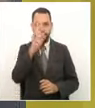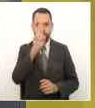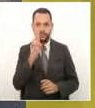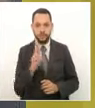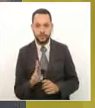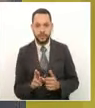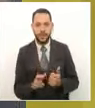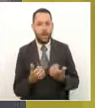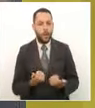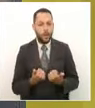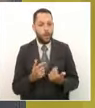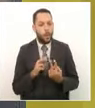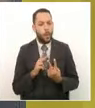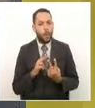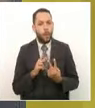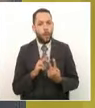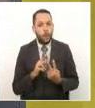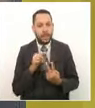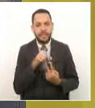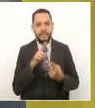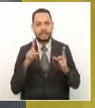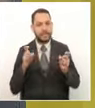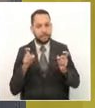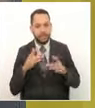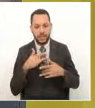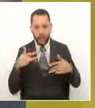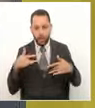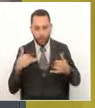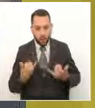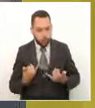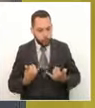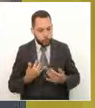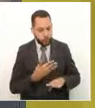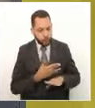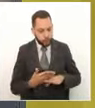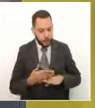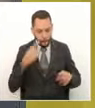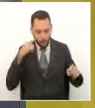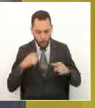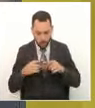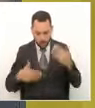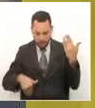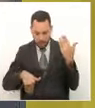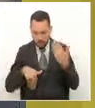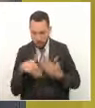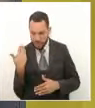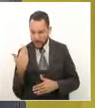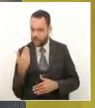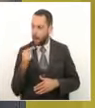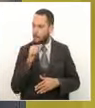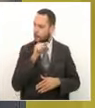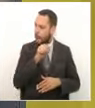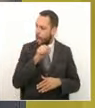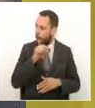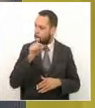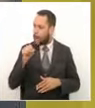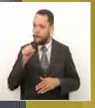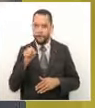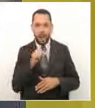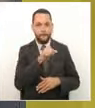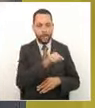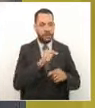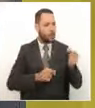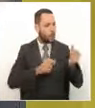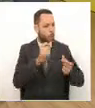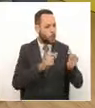¿cuáles son las expectativas que en materia de salud existen a propósito de la apertura de esos otros renglones graduales de la economía que